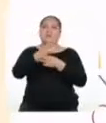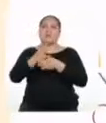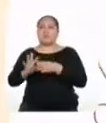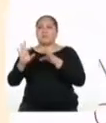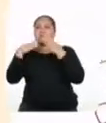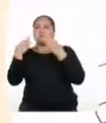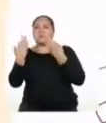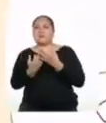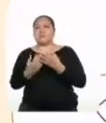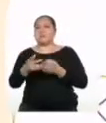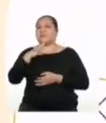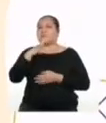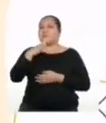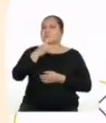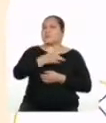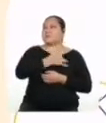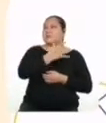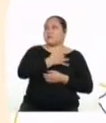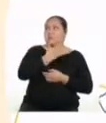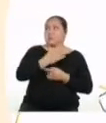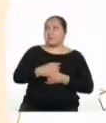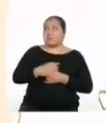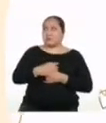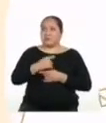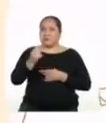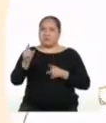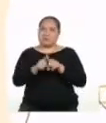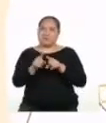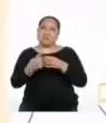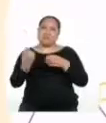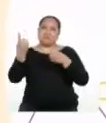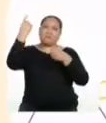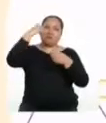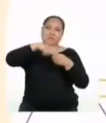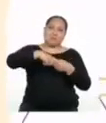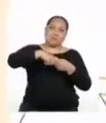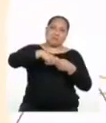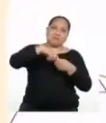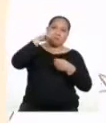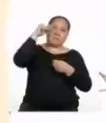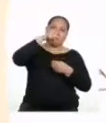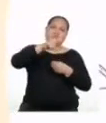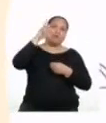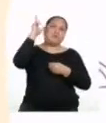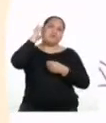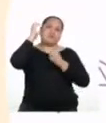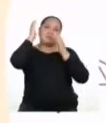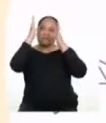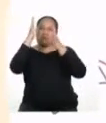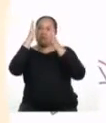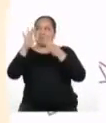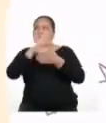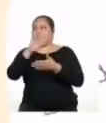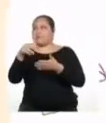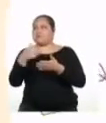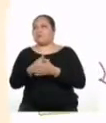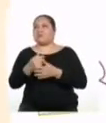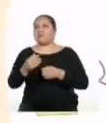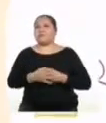familia, mientras que hablar de nuestros sentimientos está de cierta forma incluida en escuchar atentamente a todos.